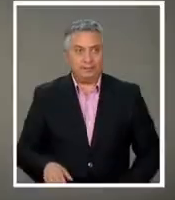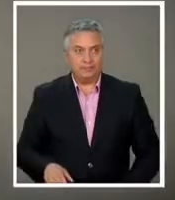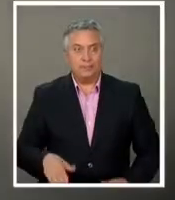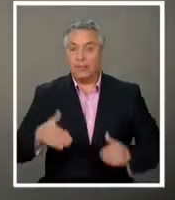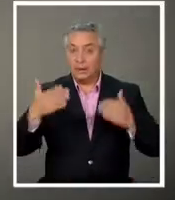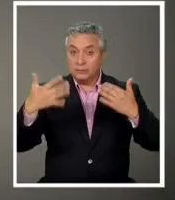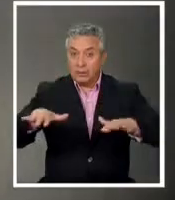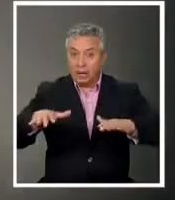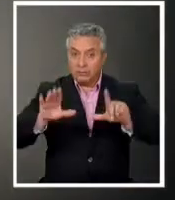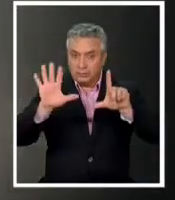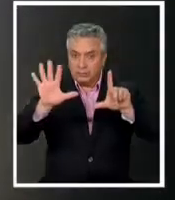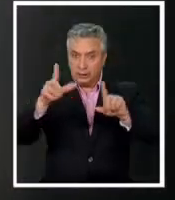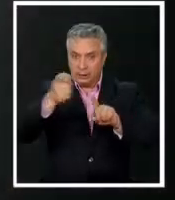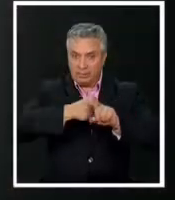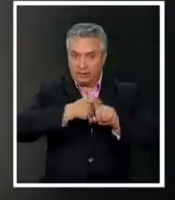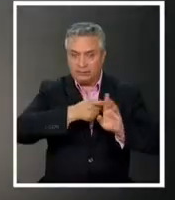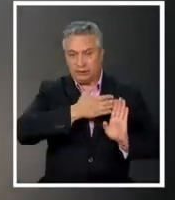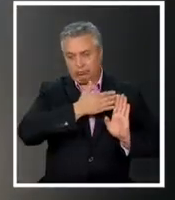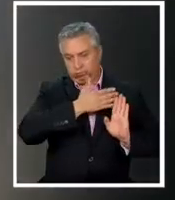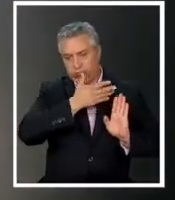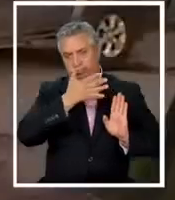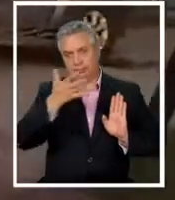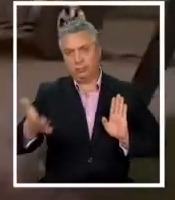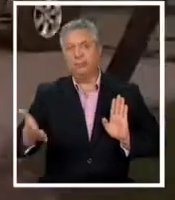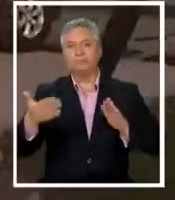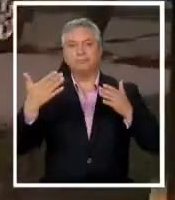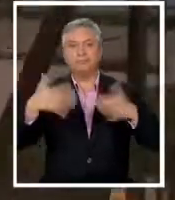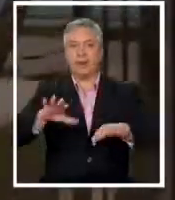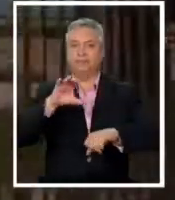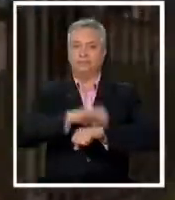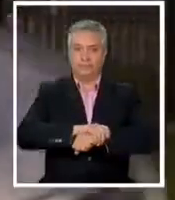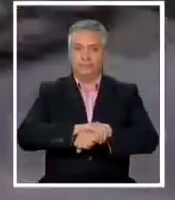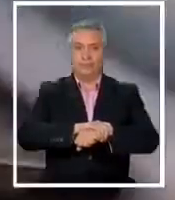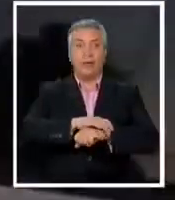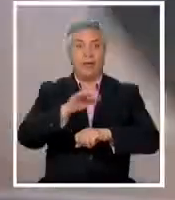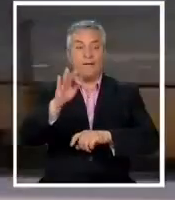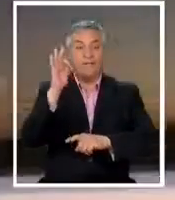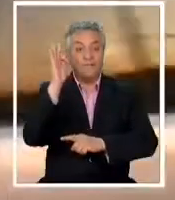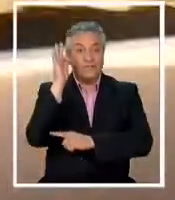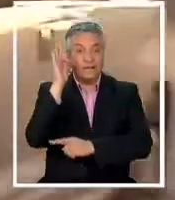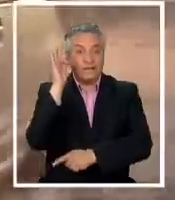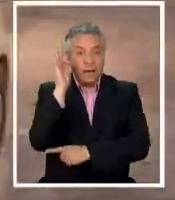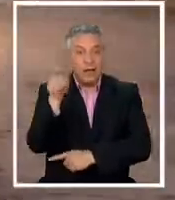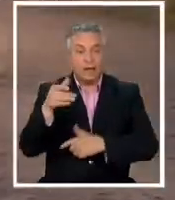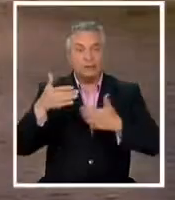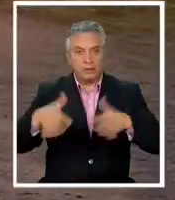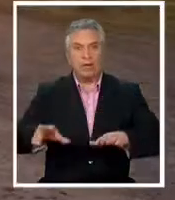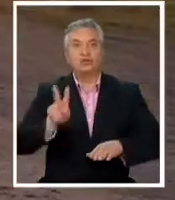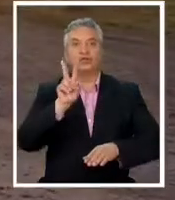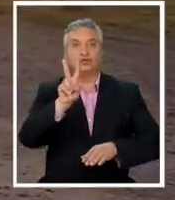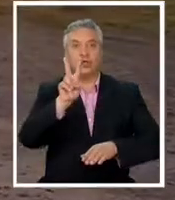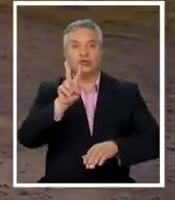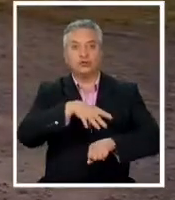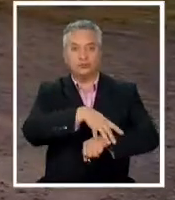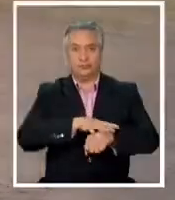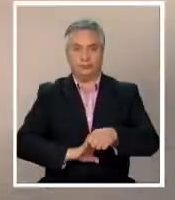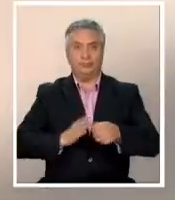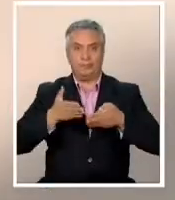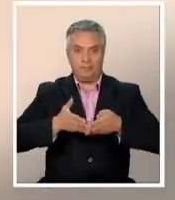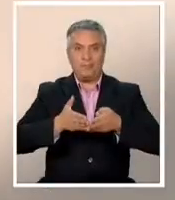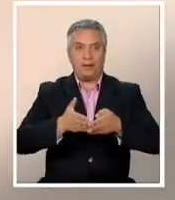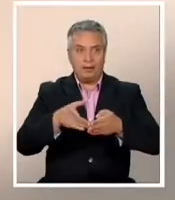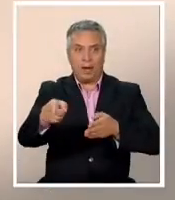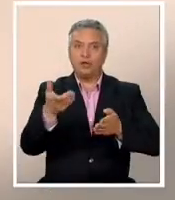Pasaron siete meses hasta que se concretó la detención. La Fiscalía confirmó que hay dos infantes de Marina involucrados en la